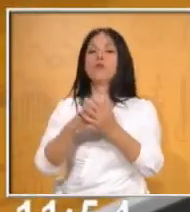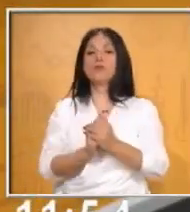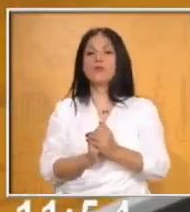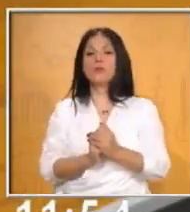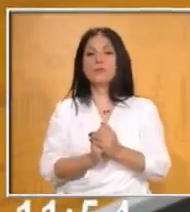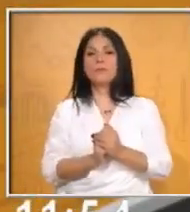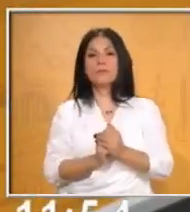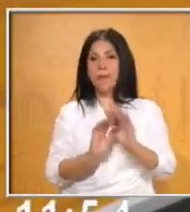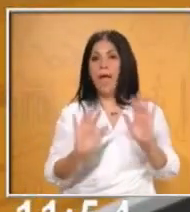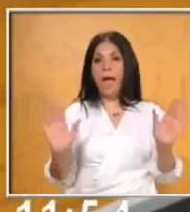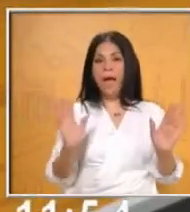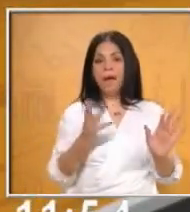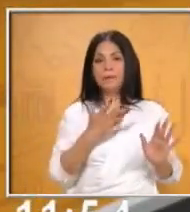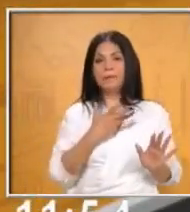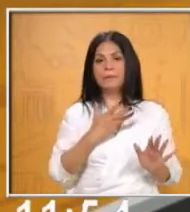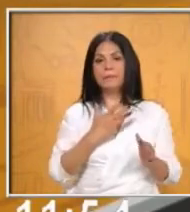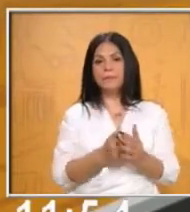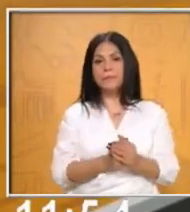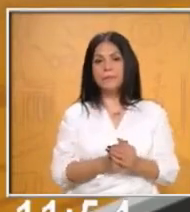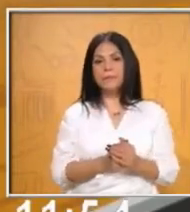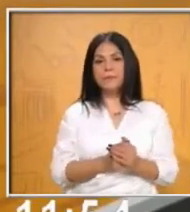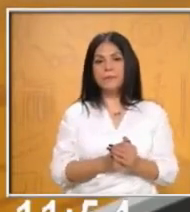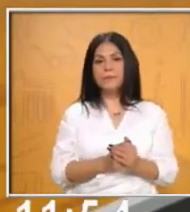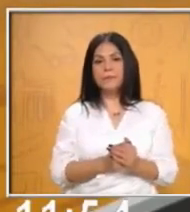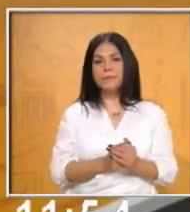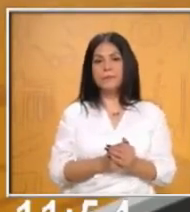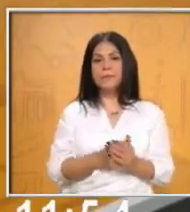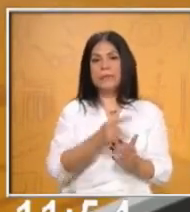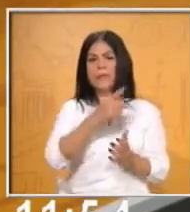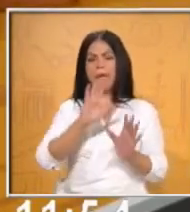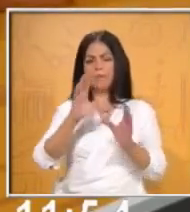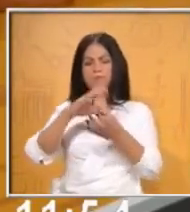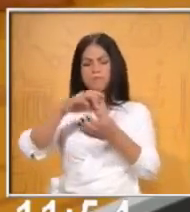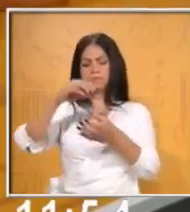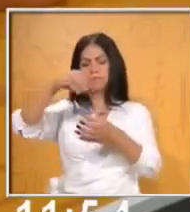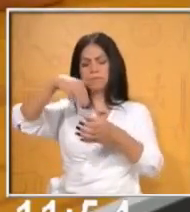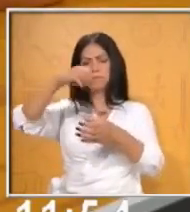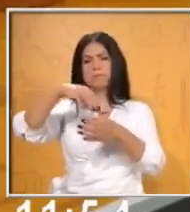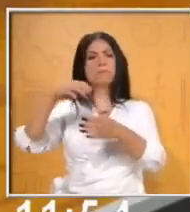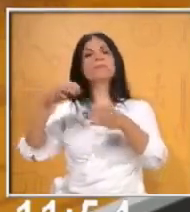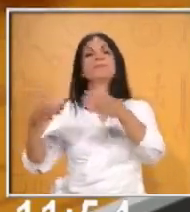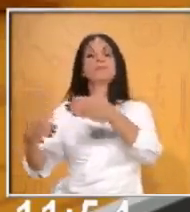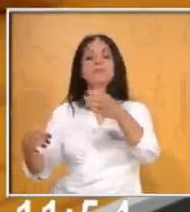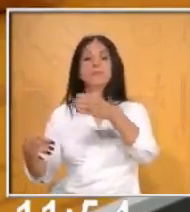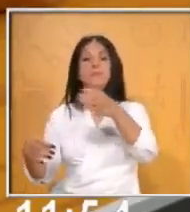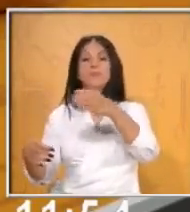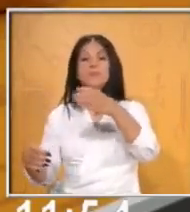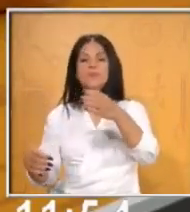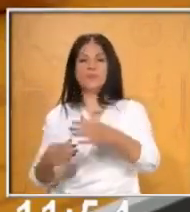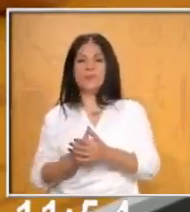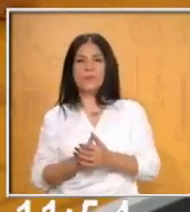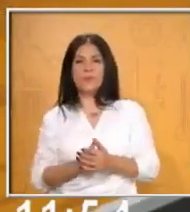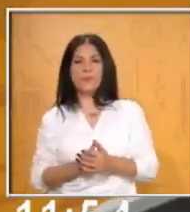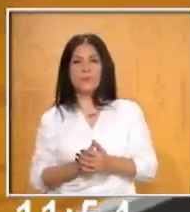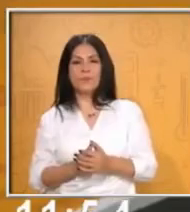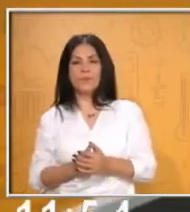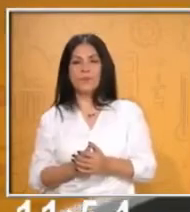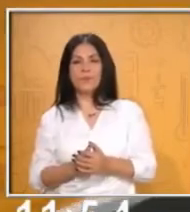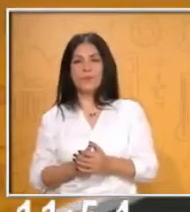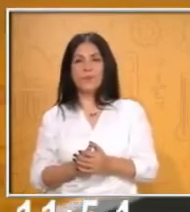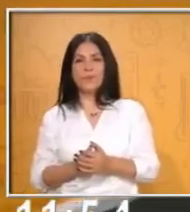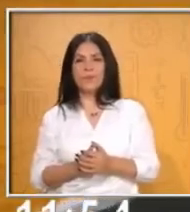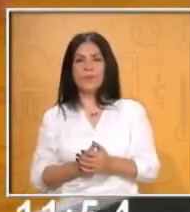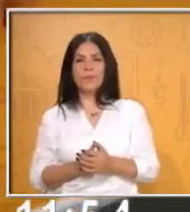estaba la pantalla, la otra pantalla ya lo hicimos. Y pusimos las respuestas a las preguntas que también te hicimos a ti,